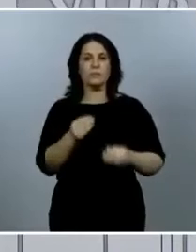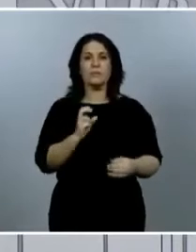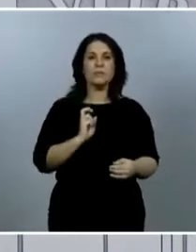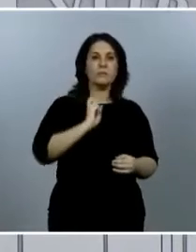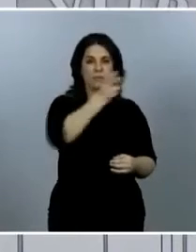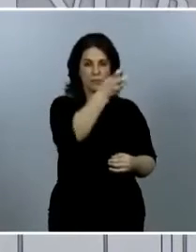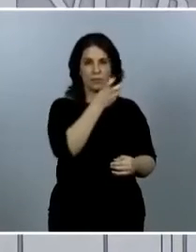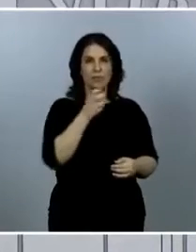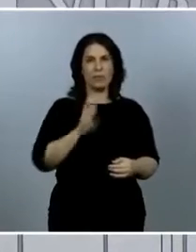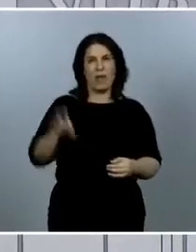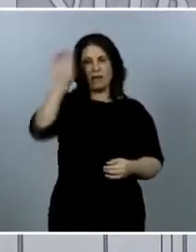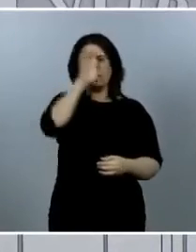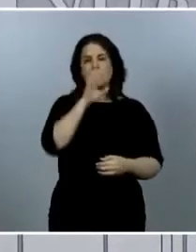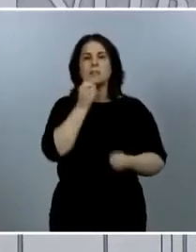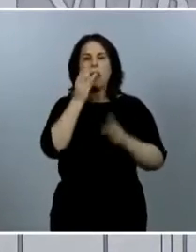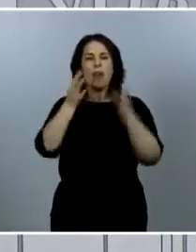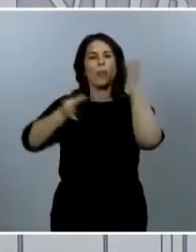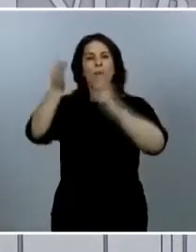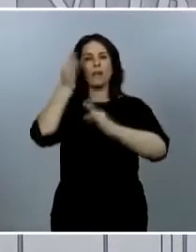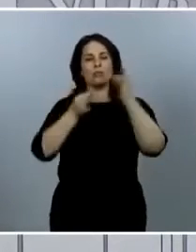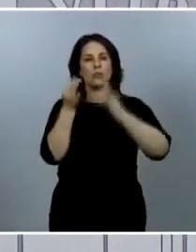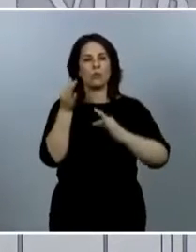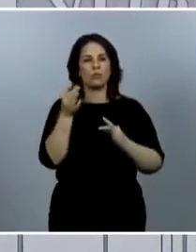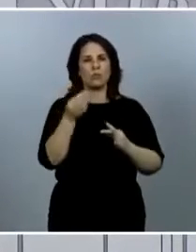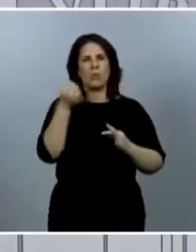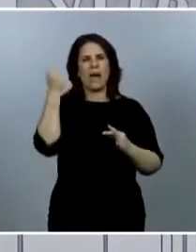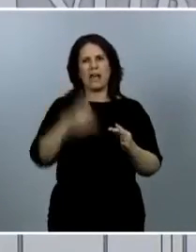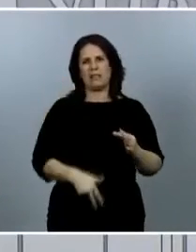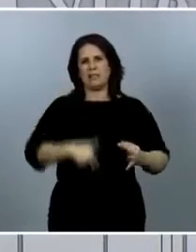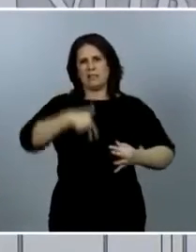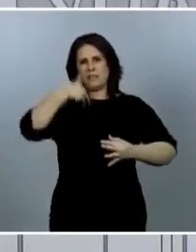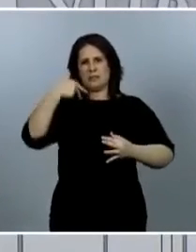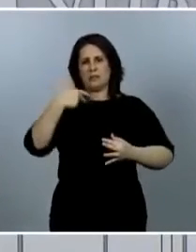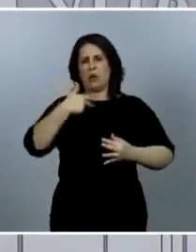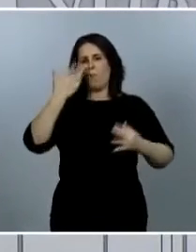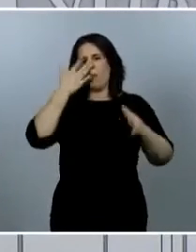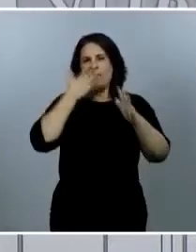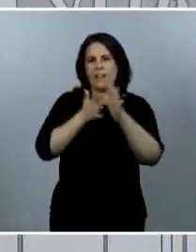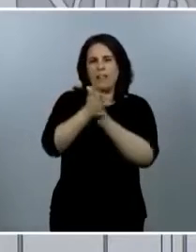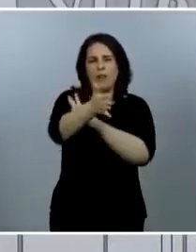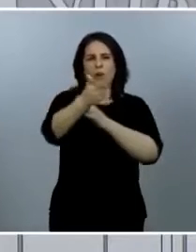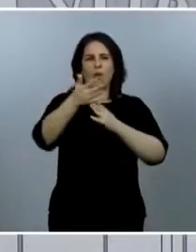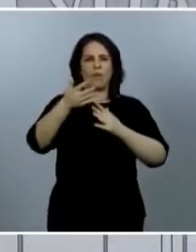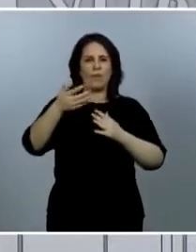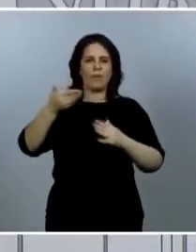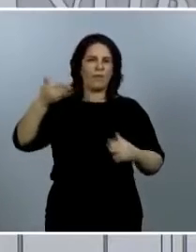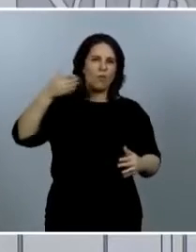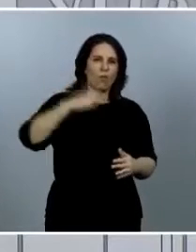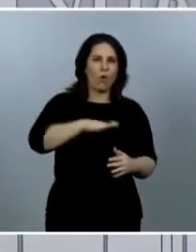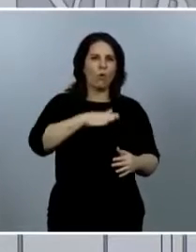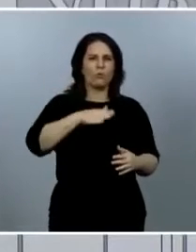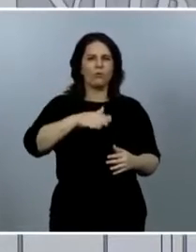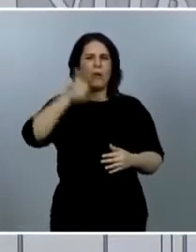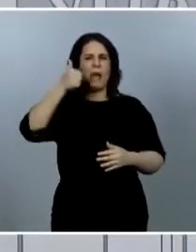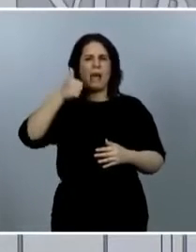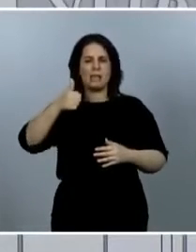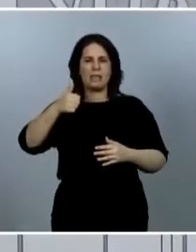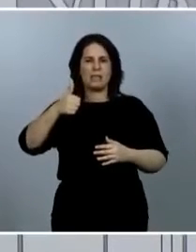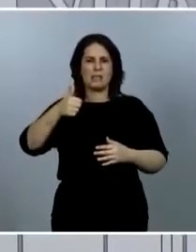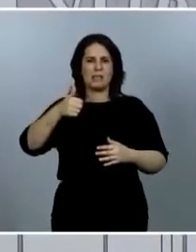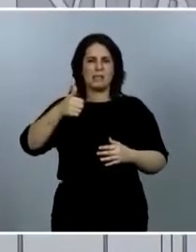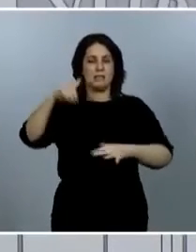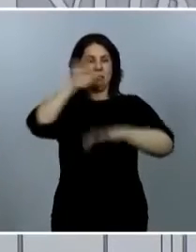dado datos incluso mucho más amplios con definiciones de caso de defunción mucho más sensibles lo cual dificulta algunas de las